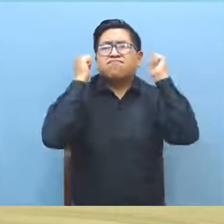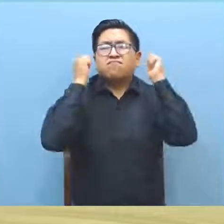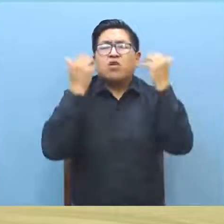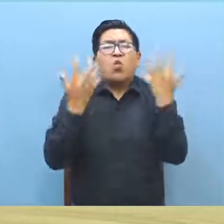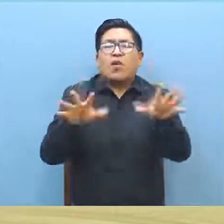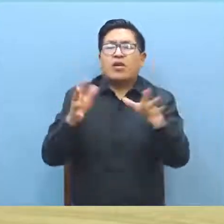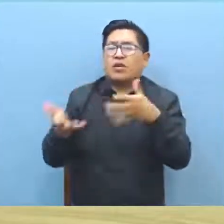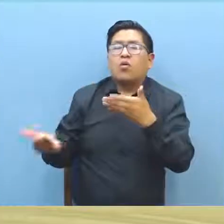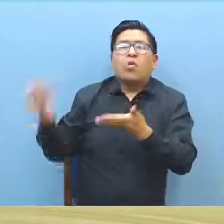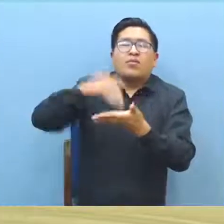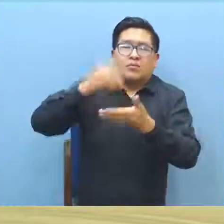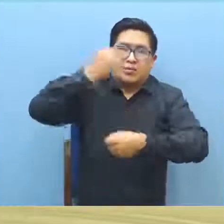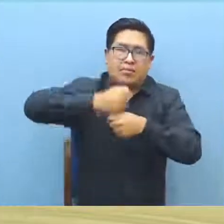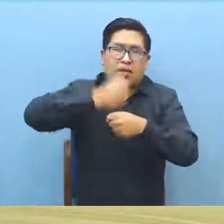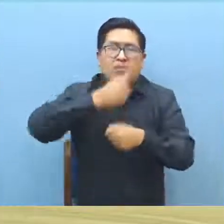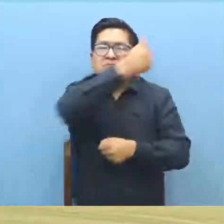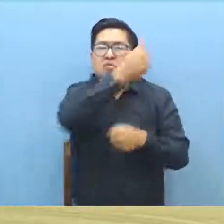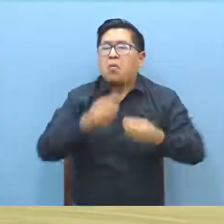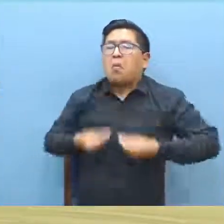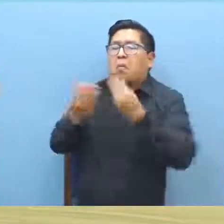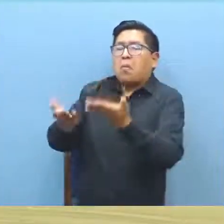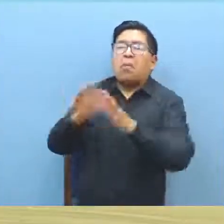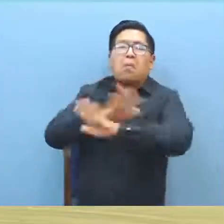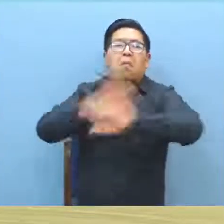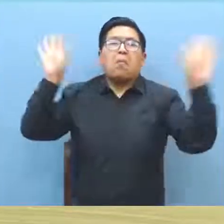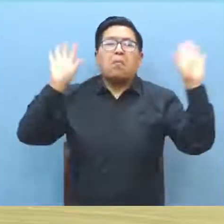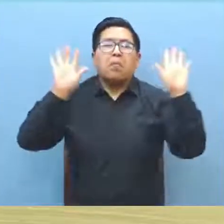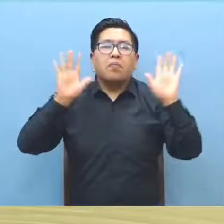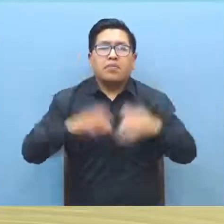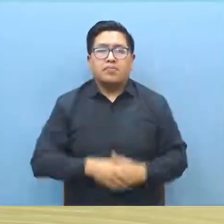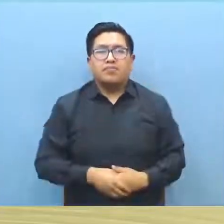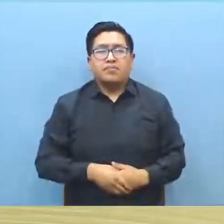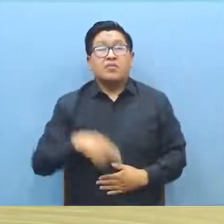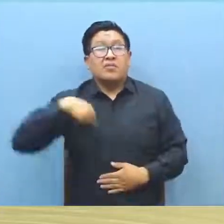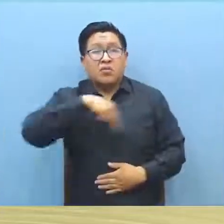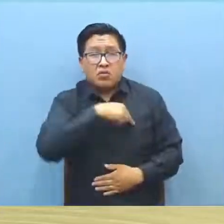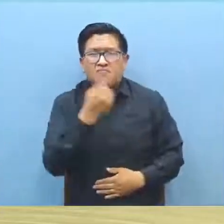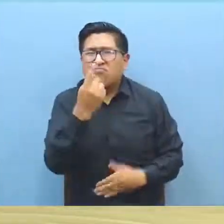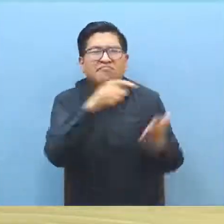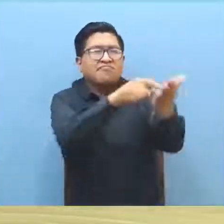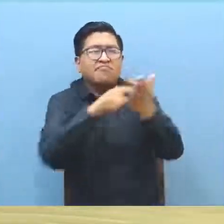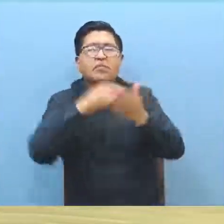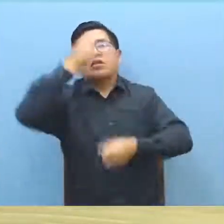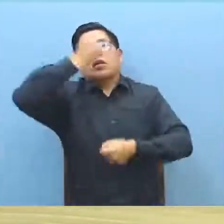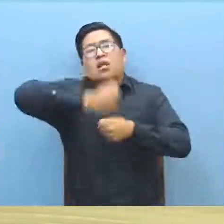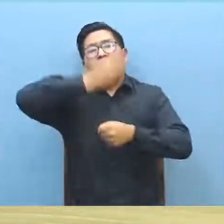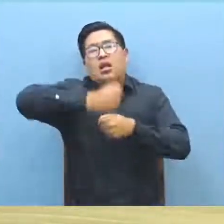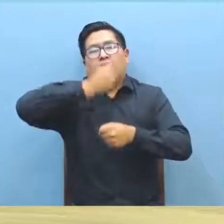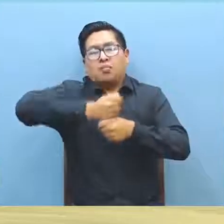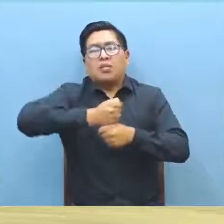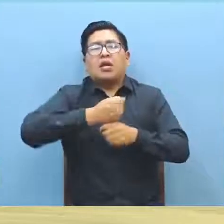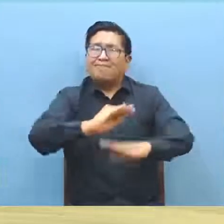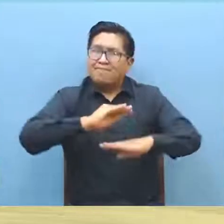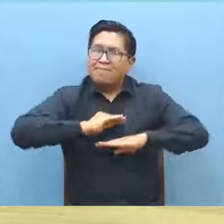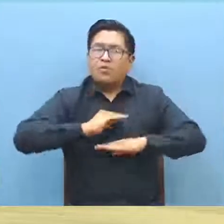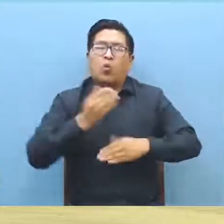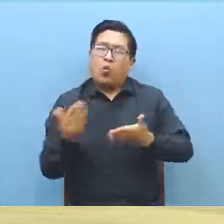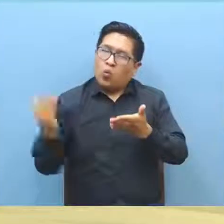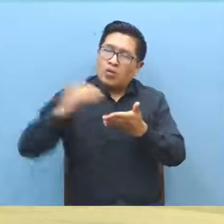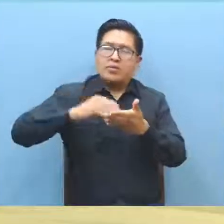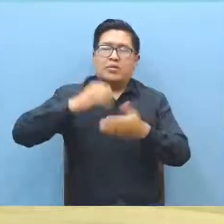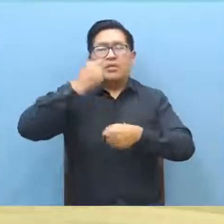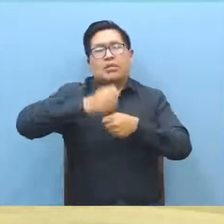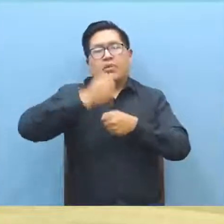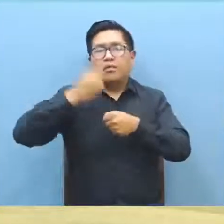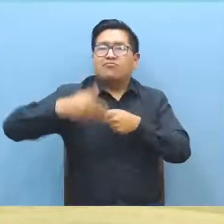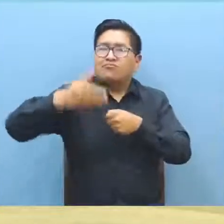que aceptemos nuestros beneficios y nada más. Entonces, nosotros lo único que estamos reclamando es nuestra estabilidad laboral, la reincorporación, nada